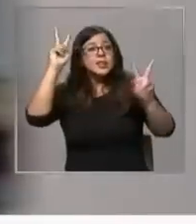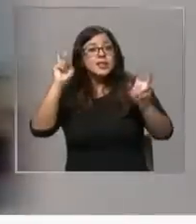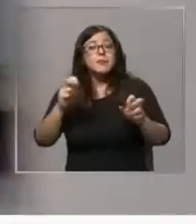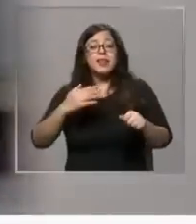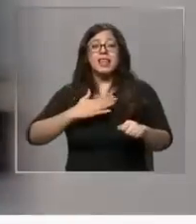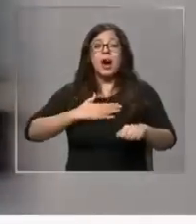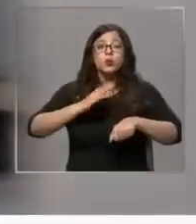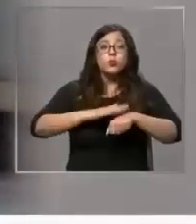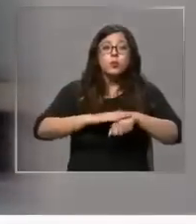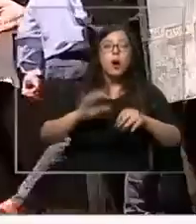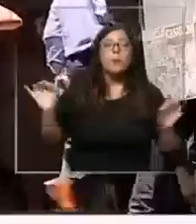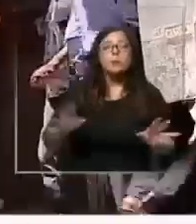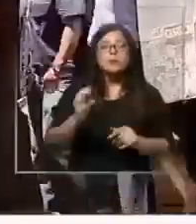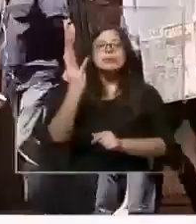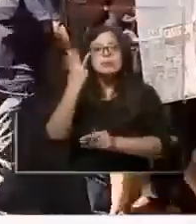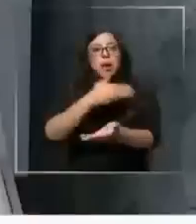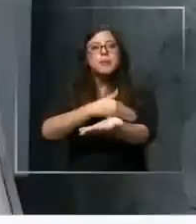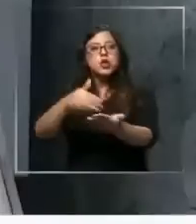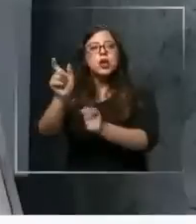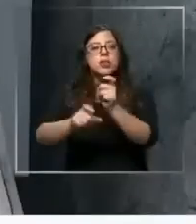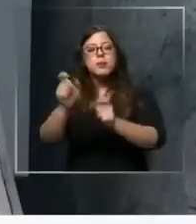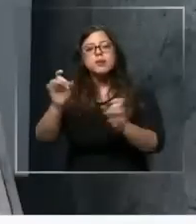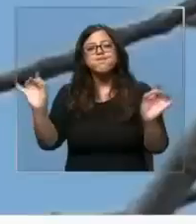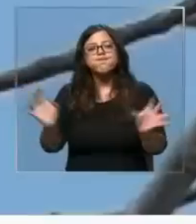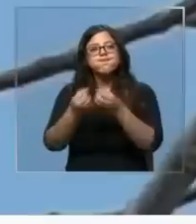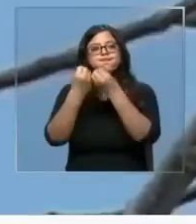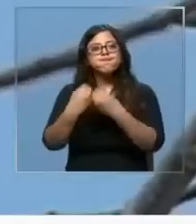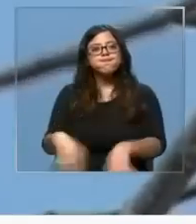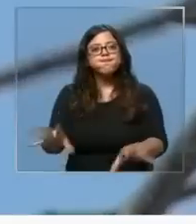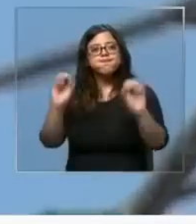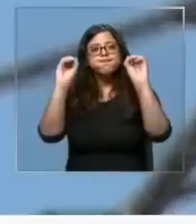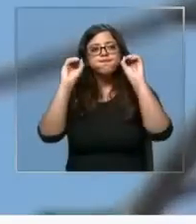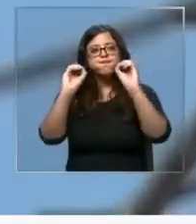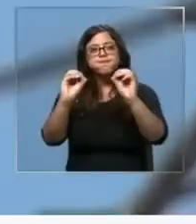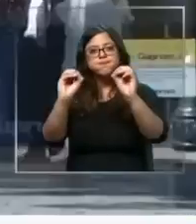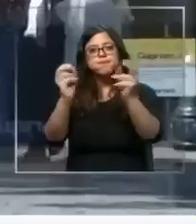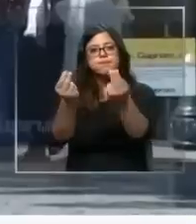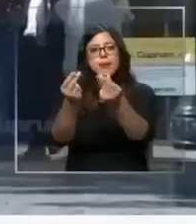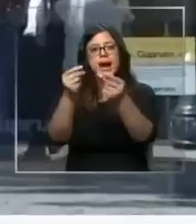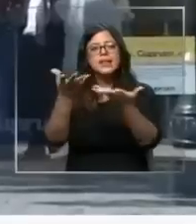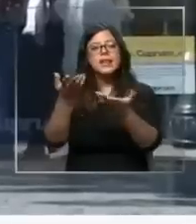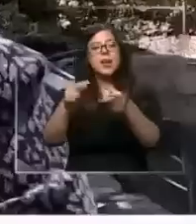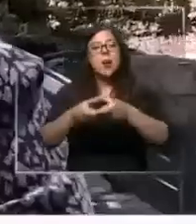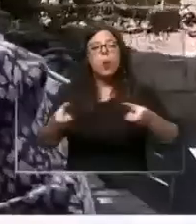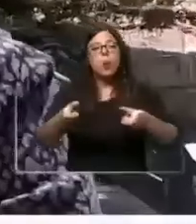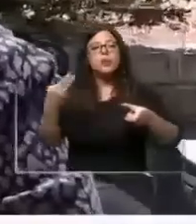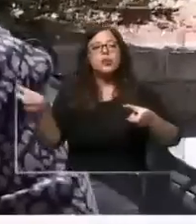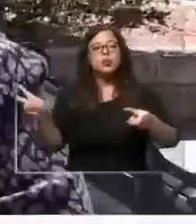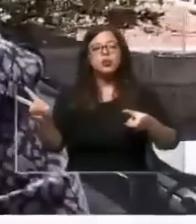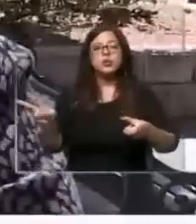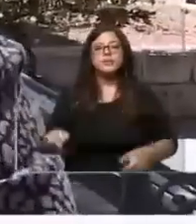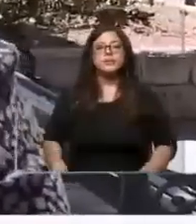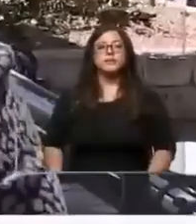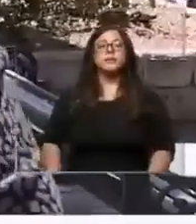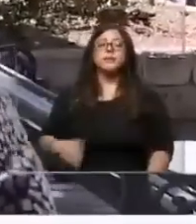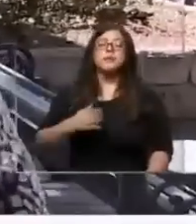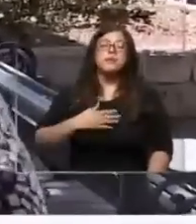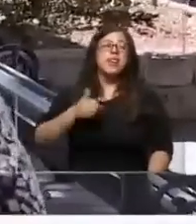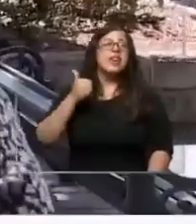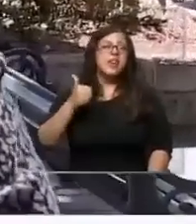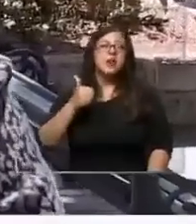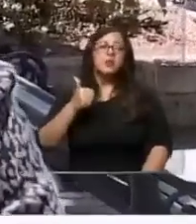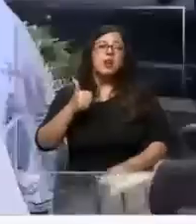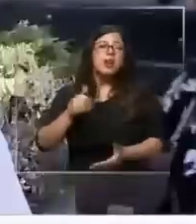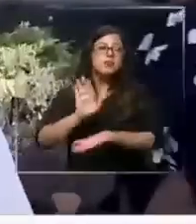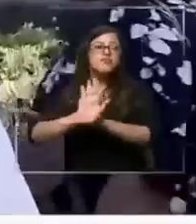haber sumado otros 3 millones de cotizantes que se habrían quedado con saldo cero en sus cuentas. Parece bien, igual que se haya